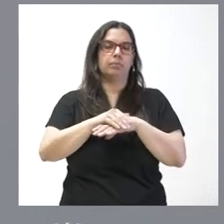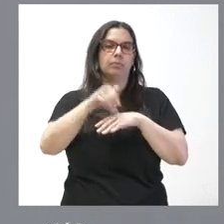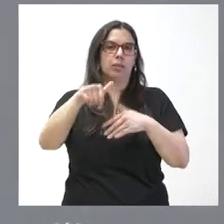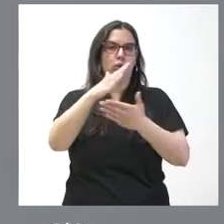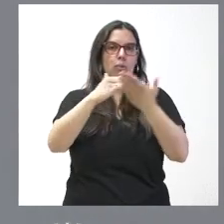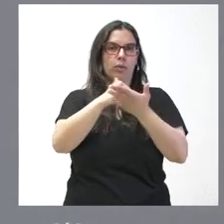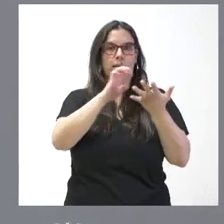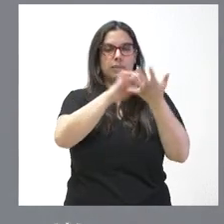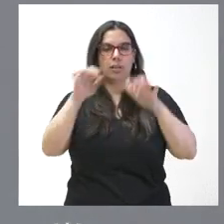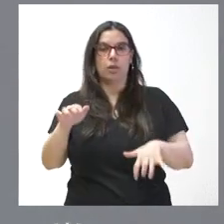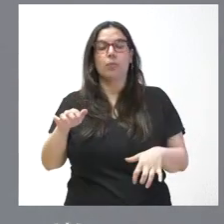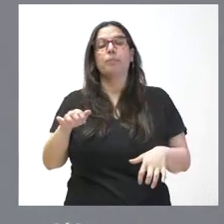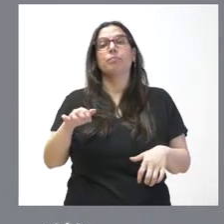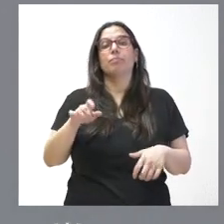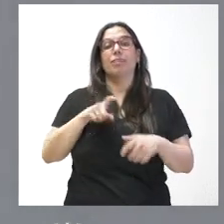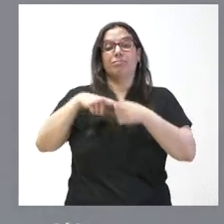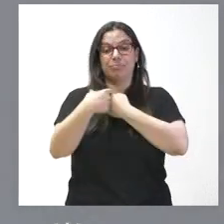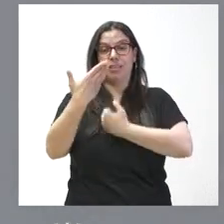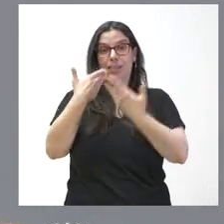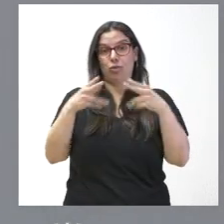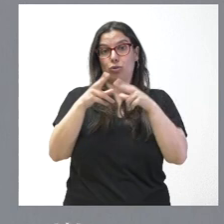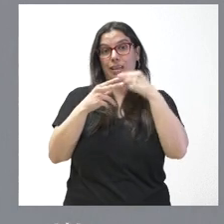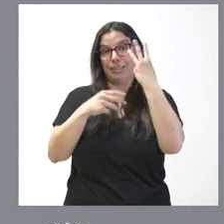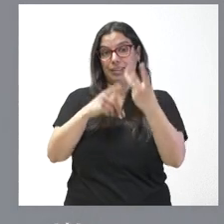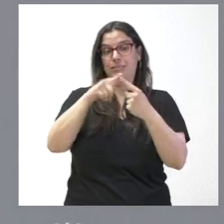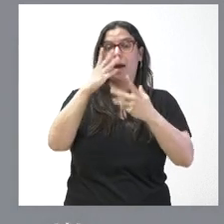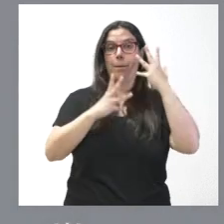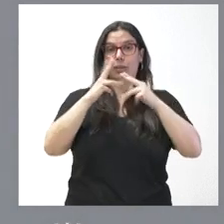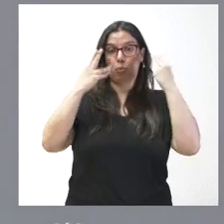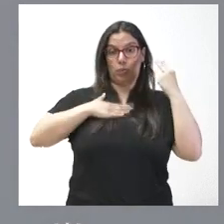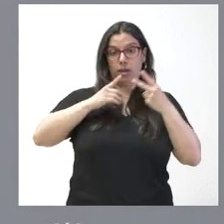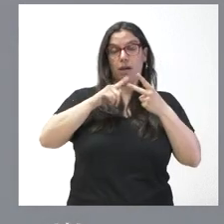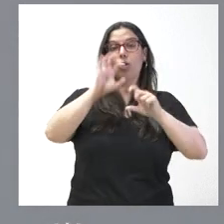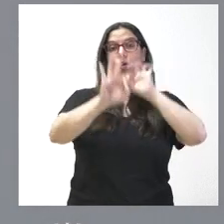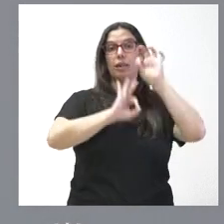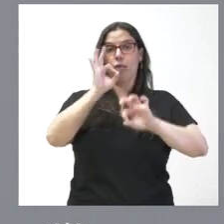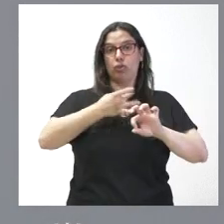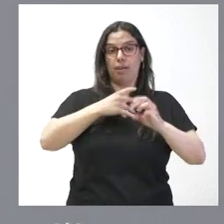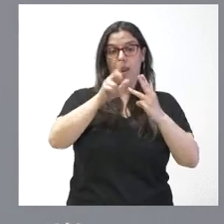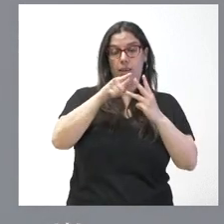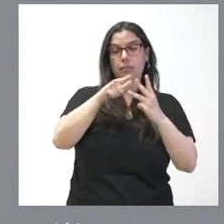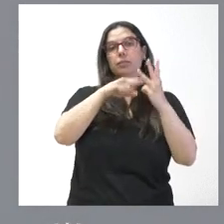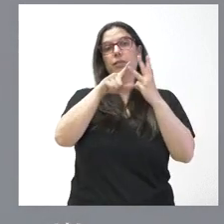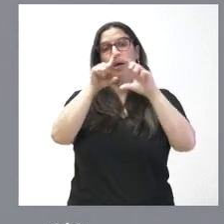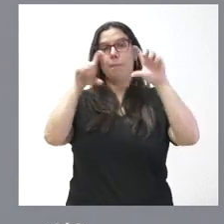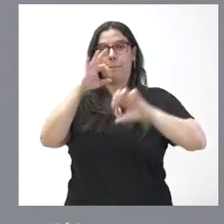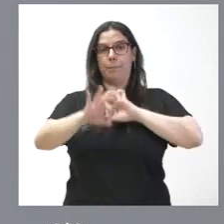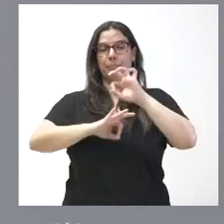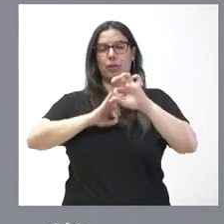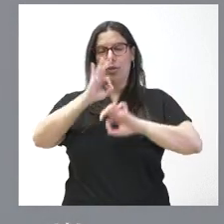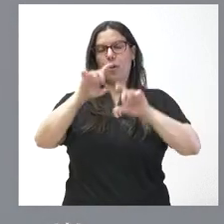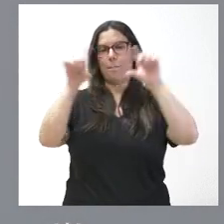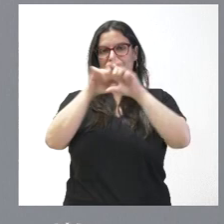León, entre las tres partes que forman el diálogo social, administración, organizaciones sindicales y organizaciones empresariales de